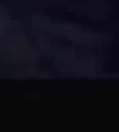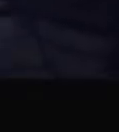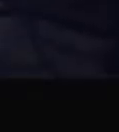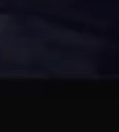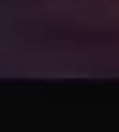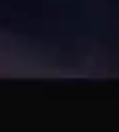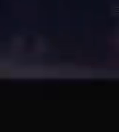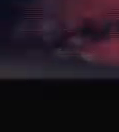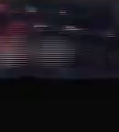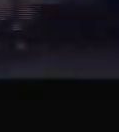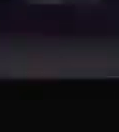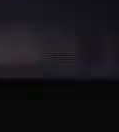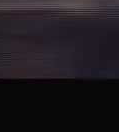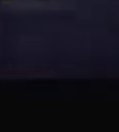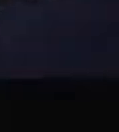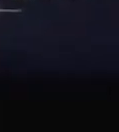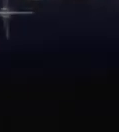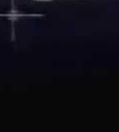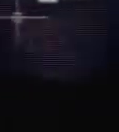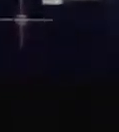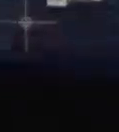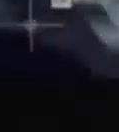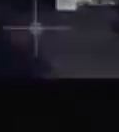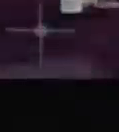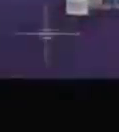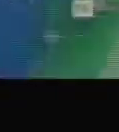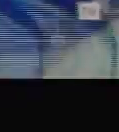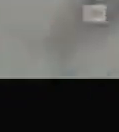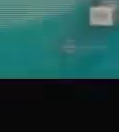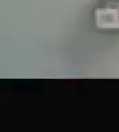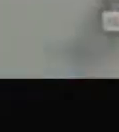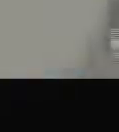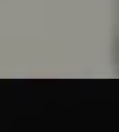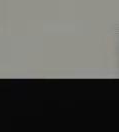Revista Especial sólo por Telecristal